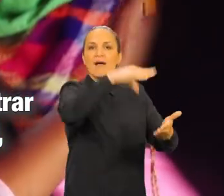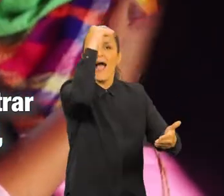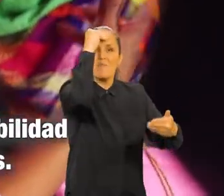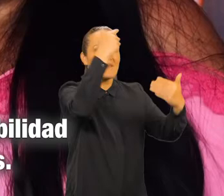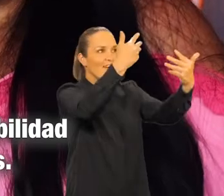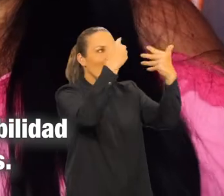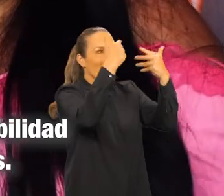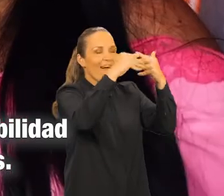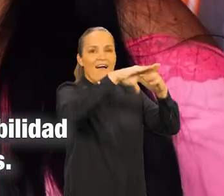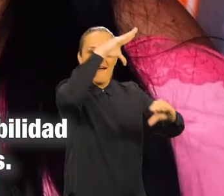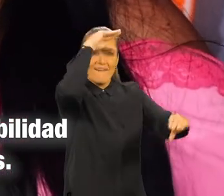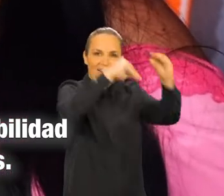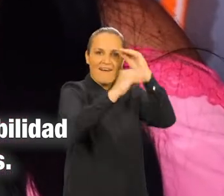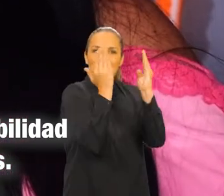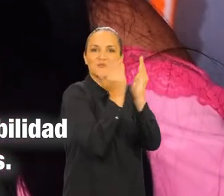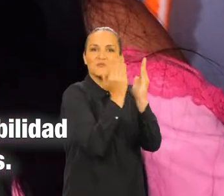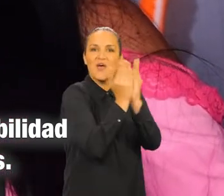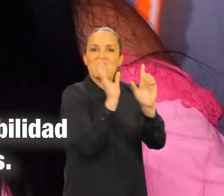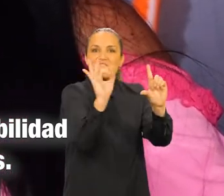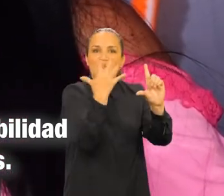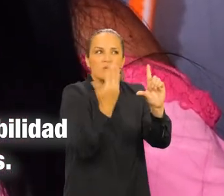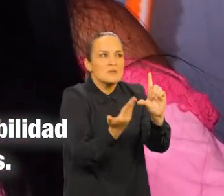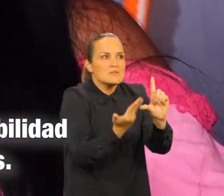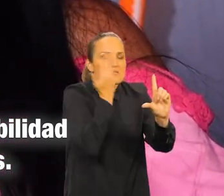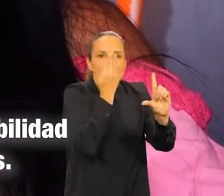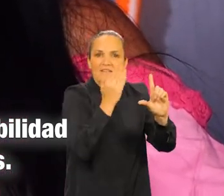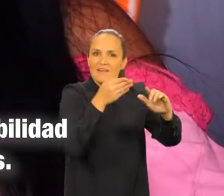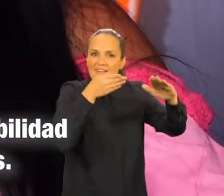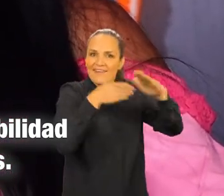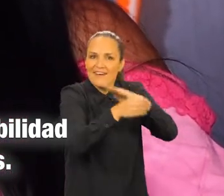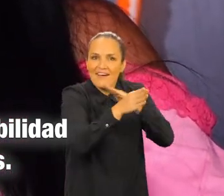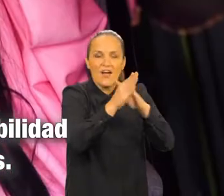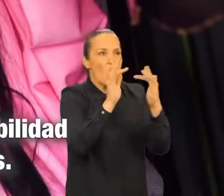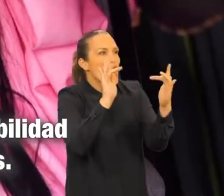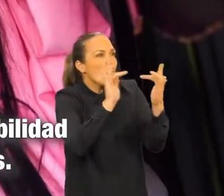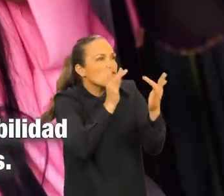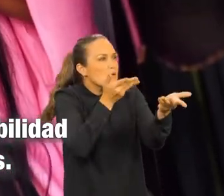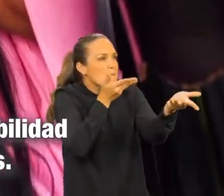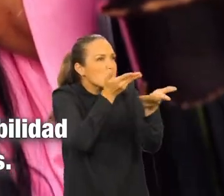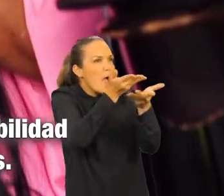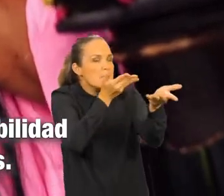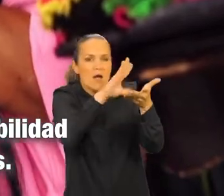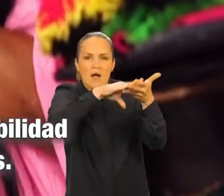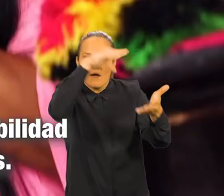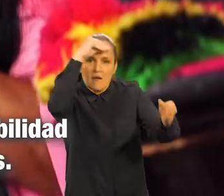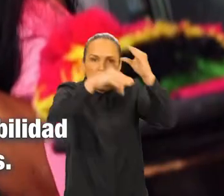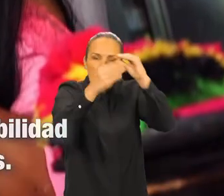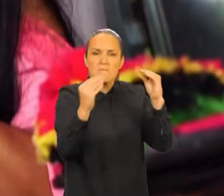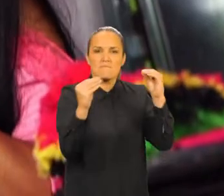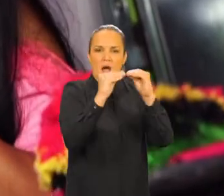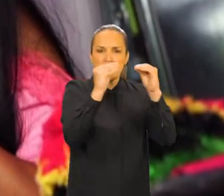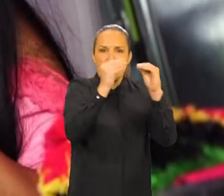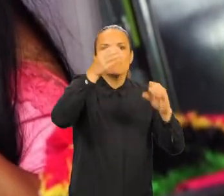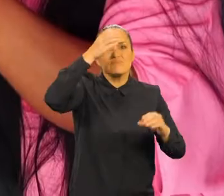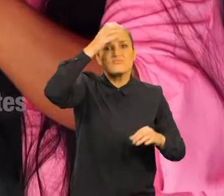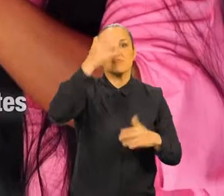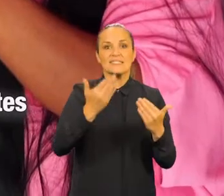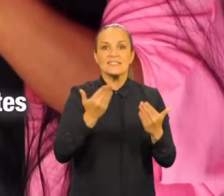virtual, que es lo que me ha permitido tener la accesibilidad de conectarme para poder aprender más.